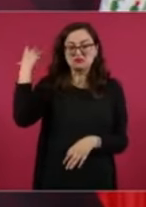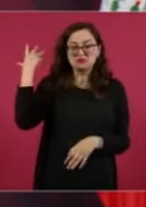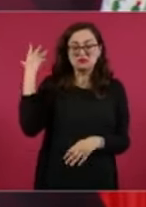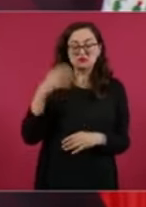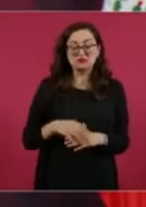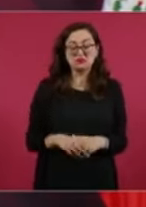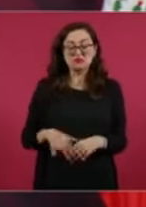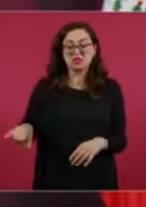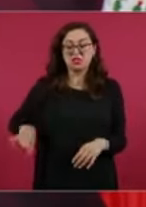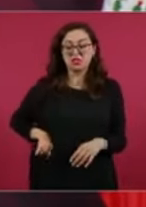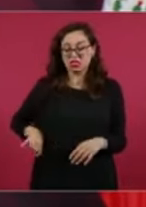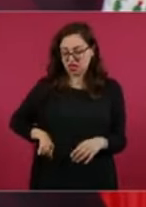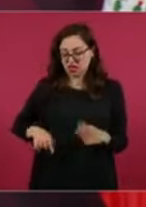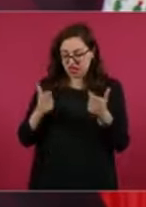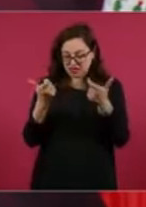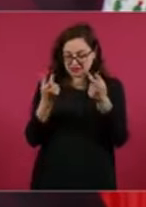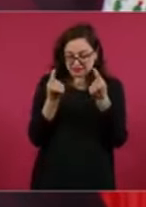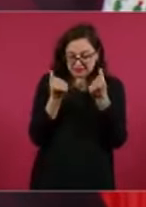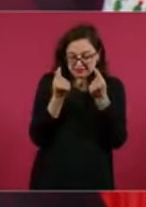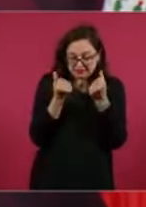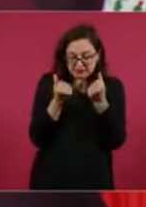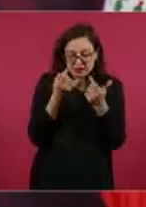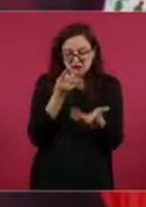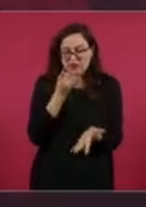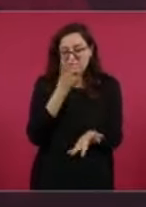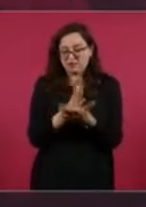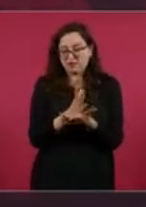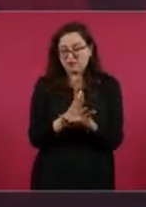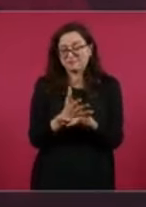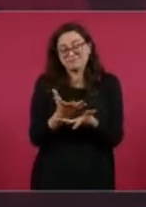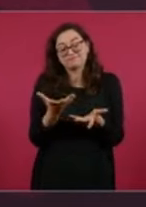formar parte de